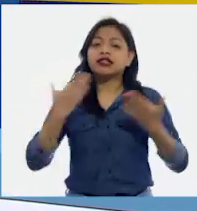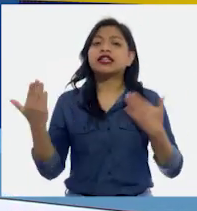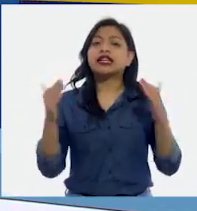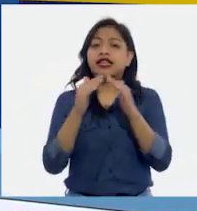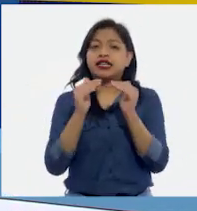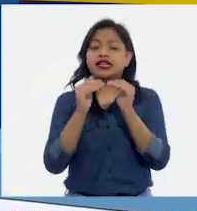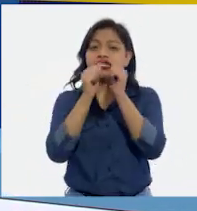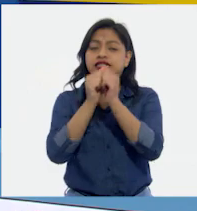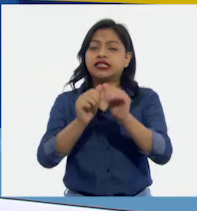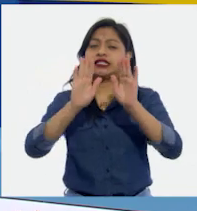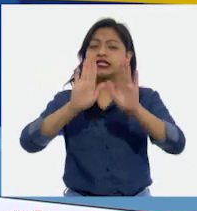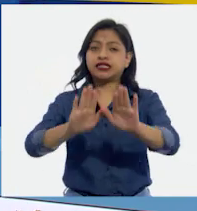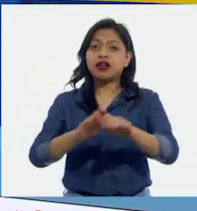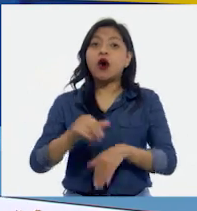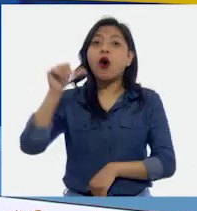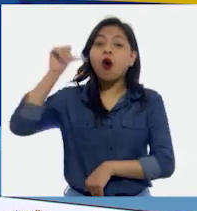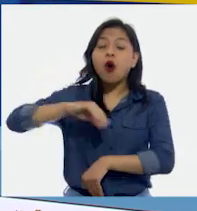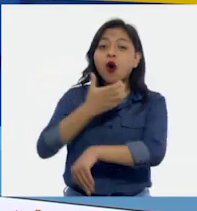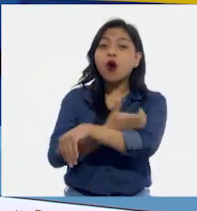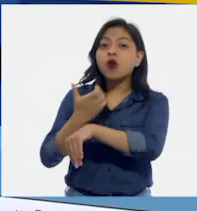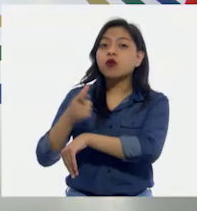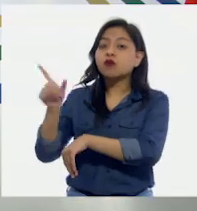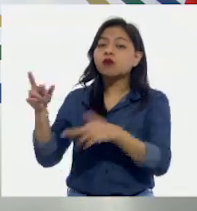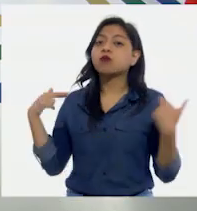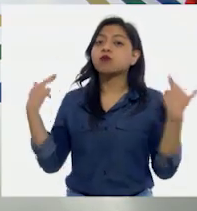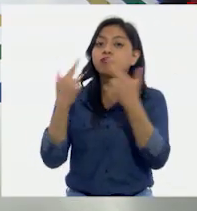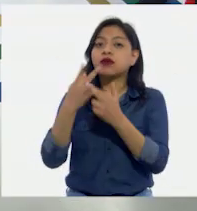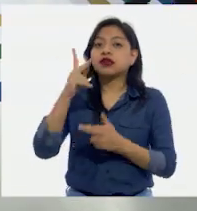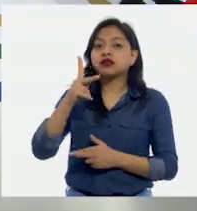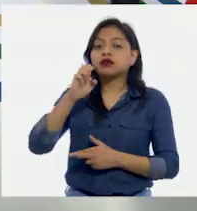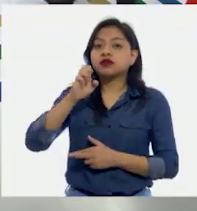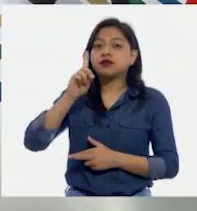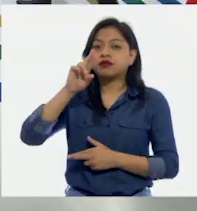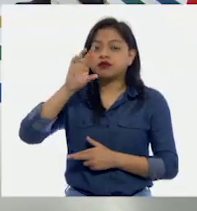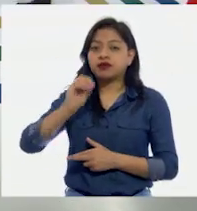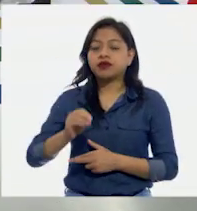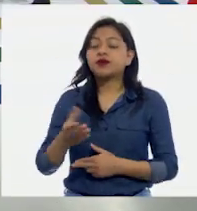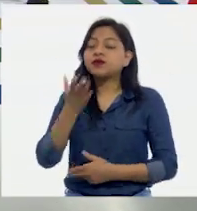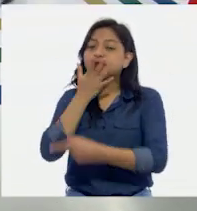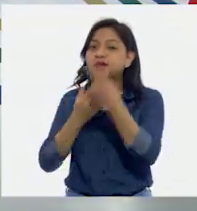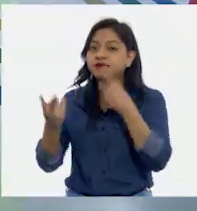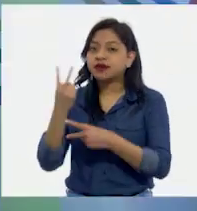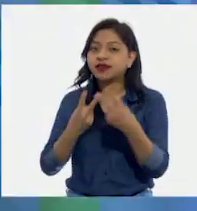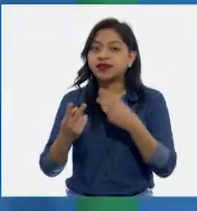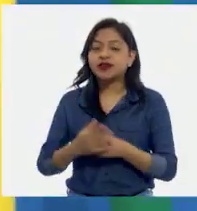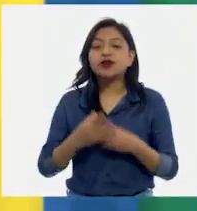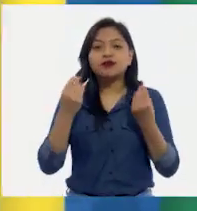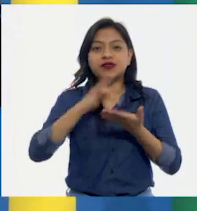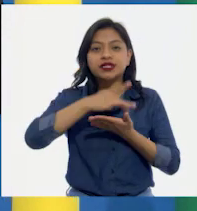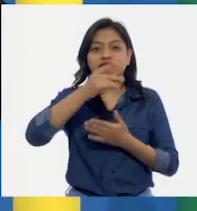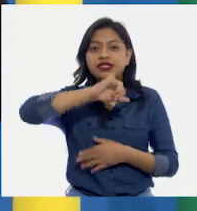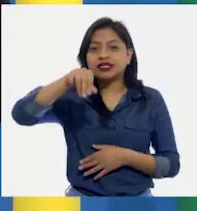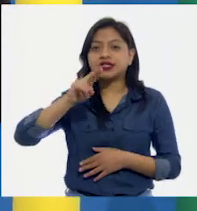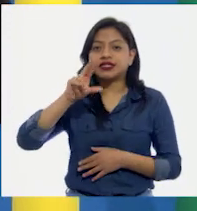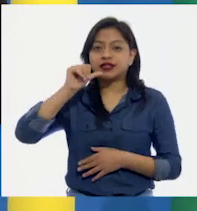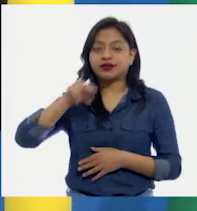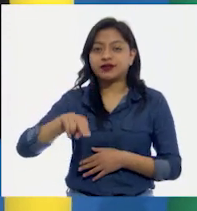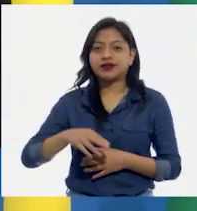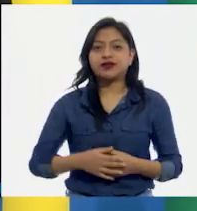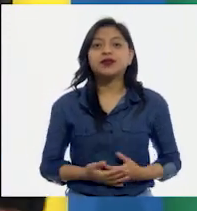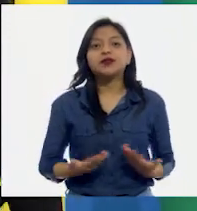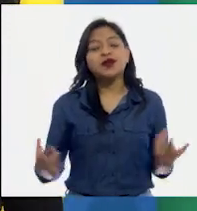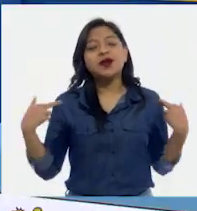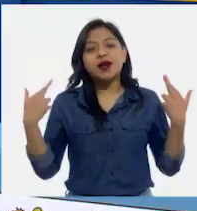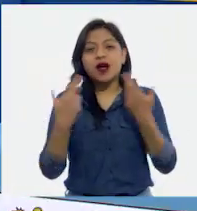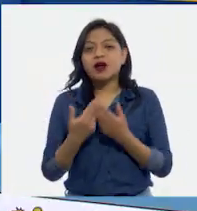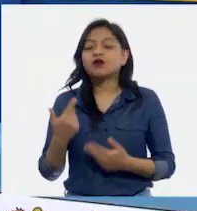nuestros hogares. Hoy nos acompaña el maestro Pedro Fabián Benítez. Maestro, bienvenido. Muchas gracias, Juan Carlos. Gracias, maestro.